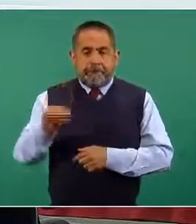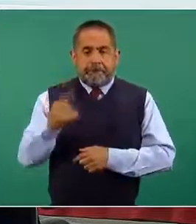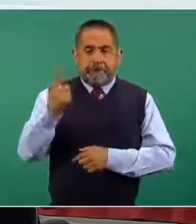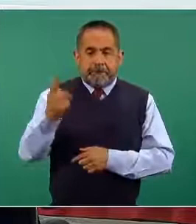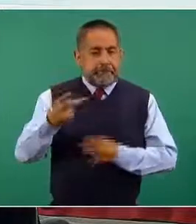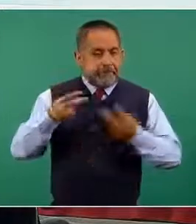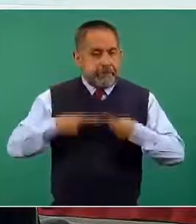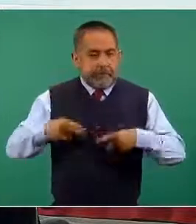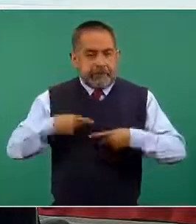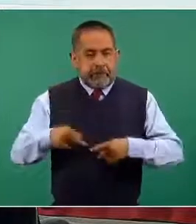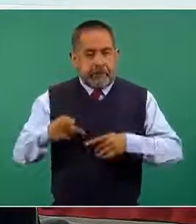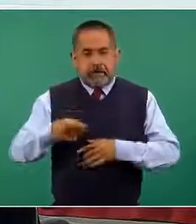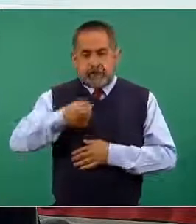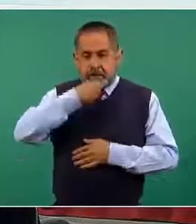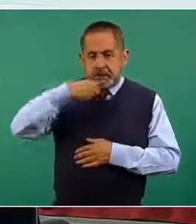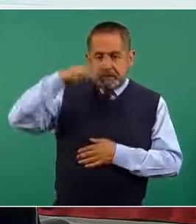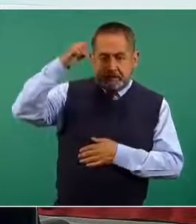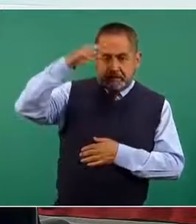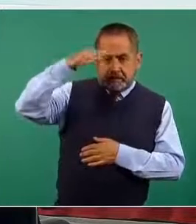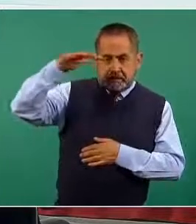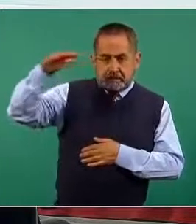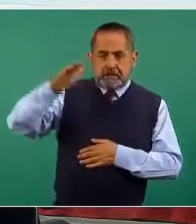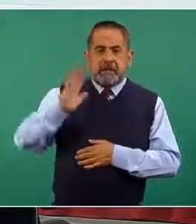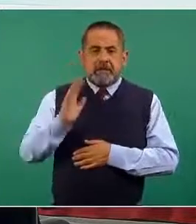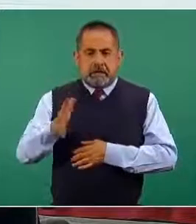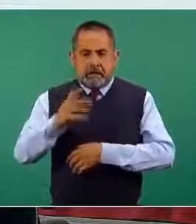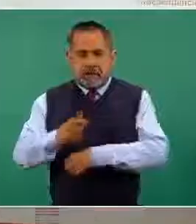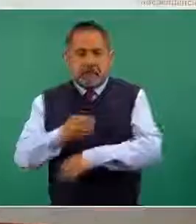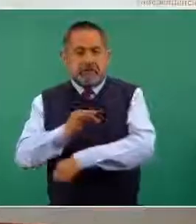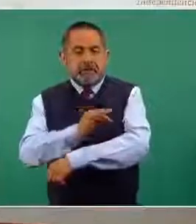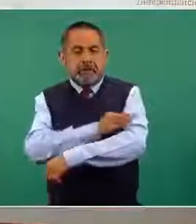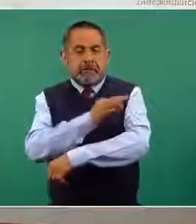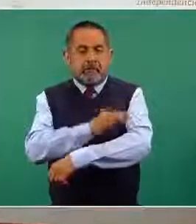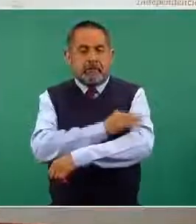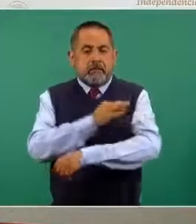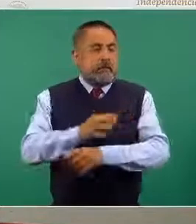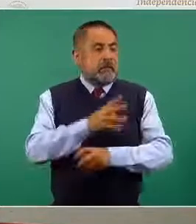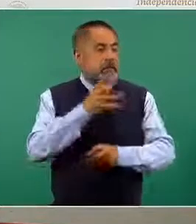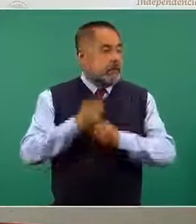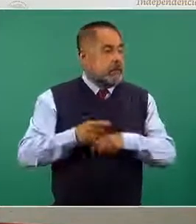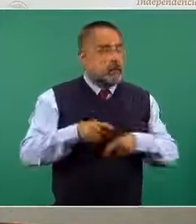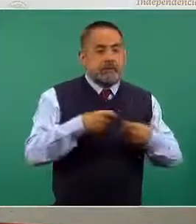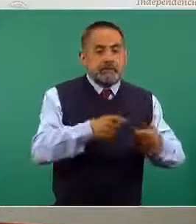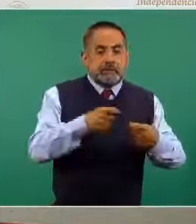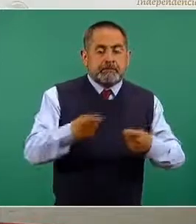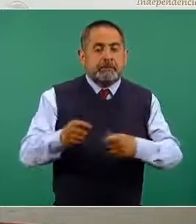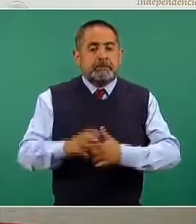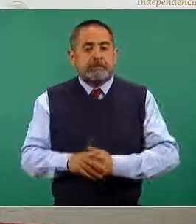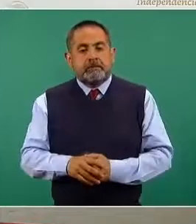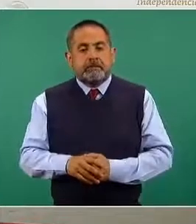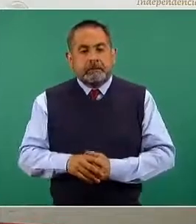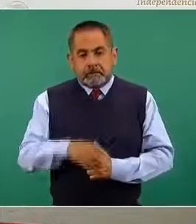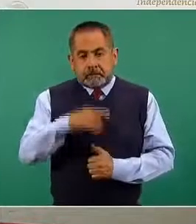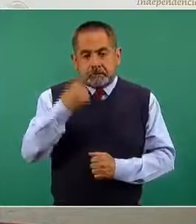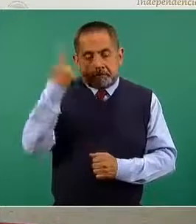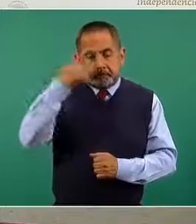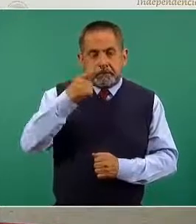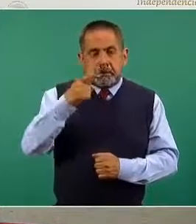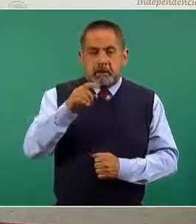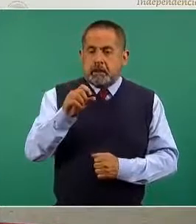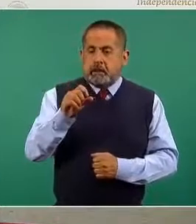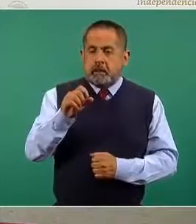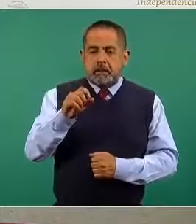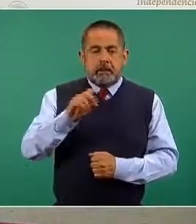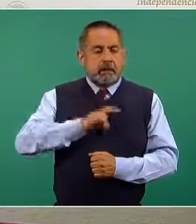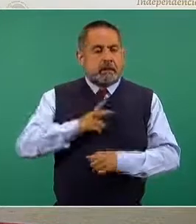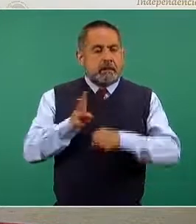personas adultas mayores han recibido una dosis contra el virus SARS-CoV-2.